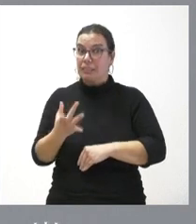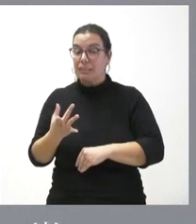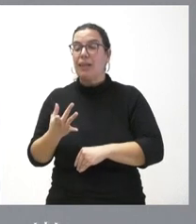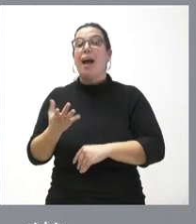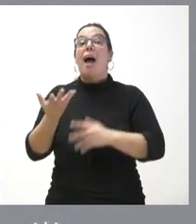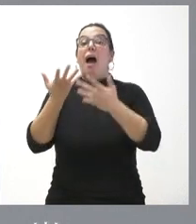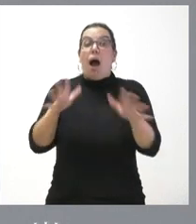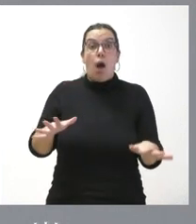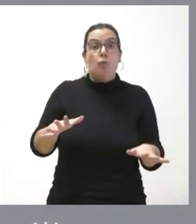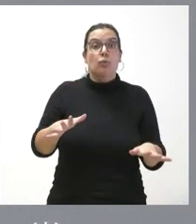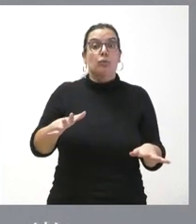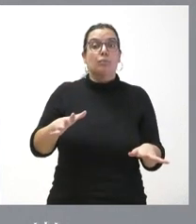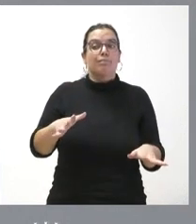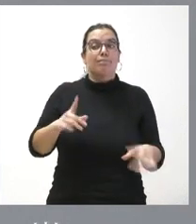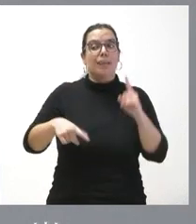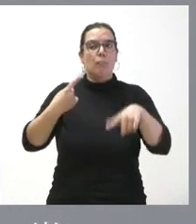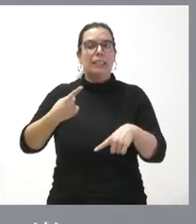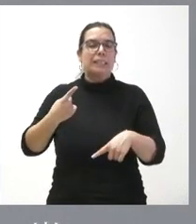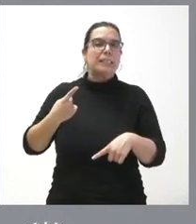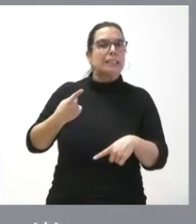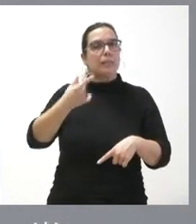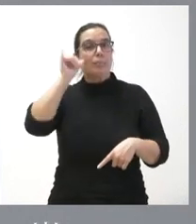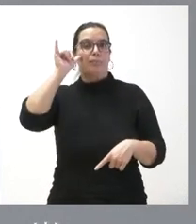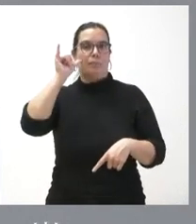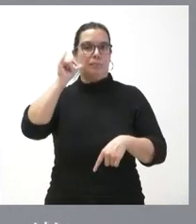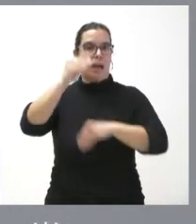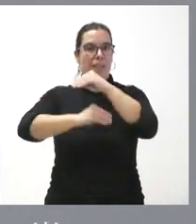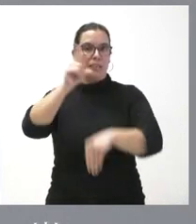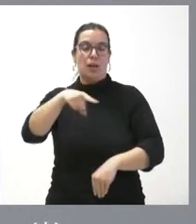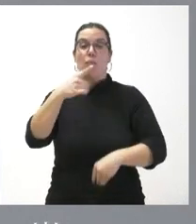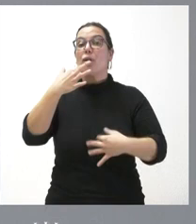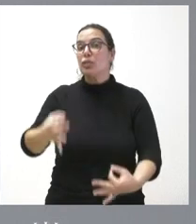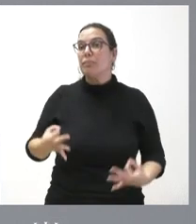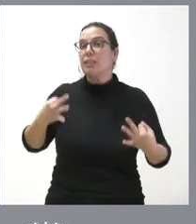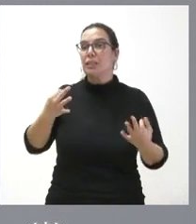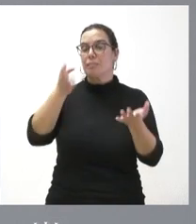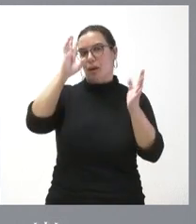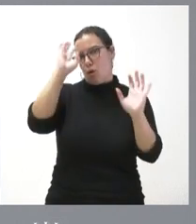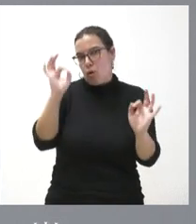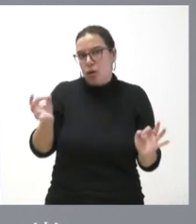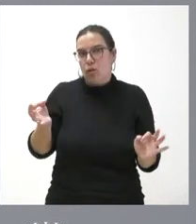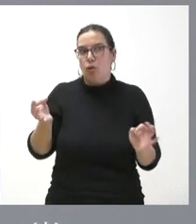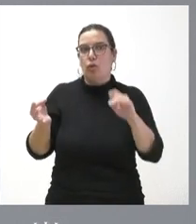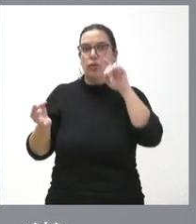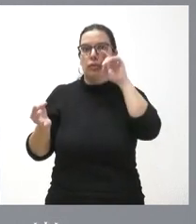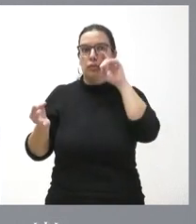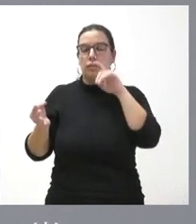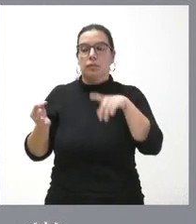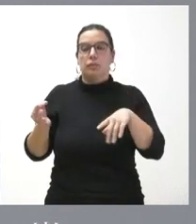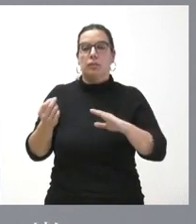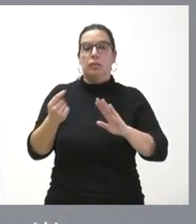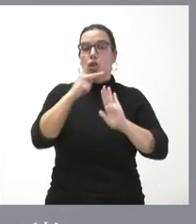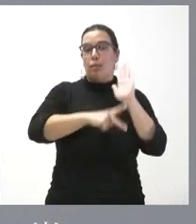supone más riesgo para la propia ejecución de la obra pero no siempre es posible lógicamente extraerse de esa